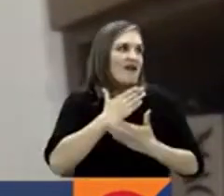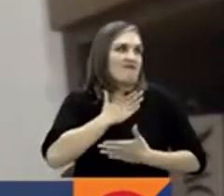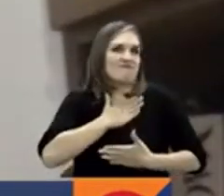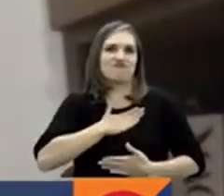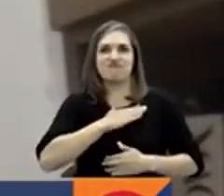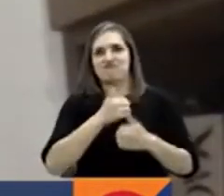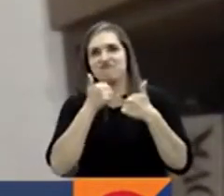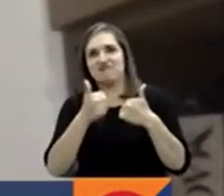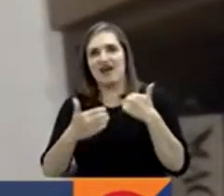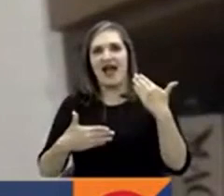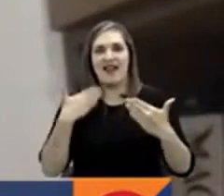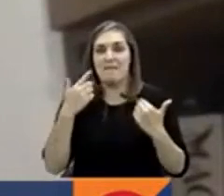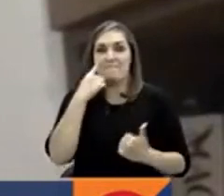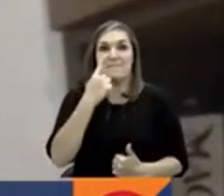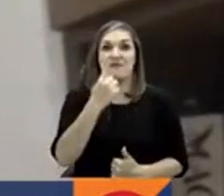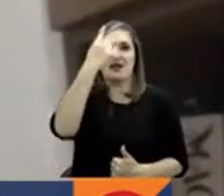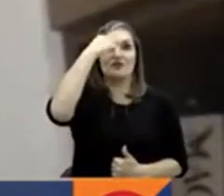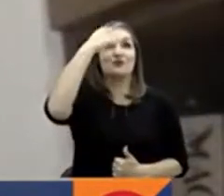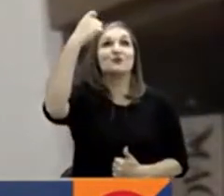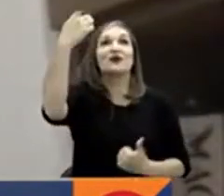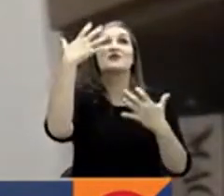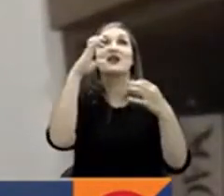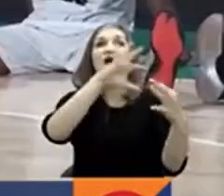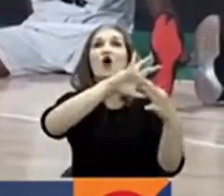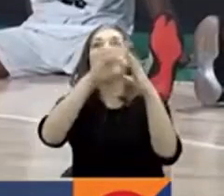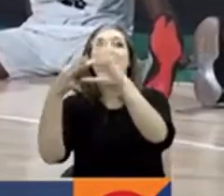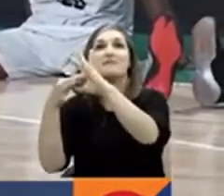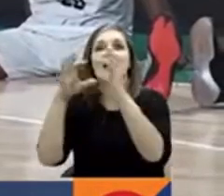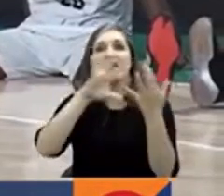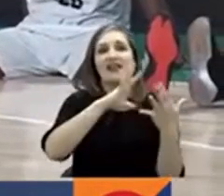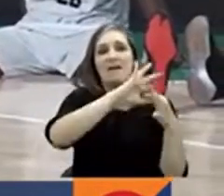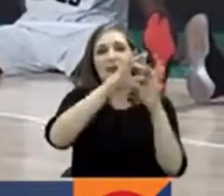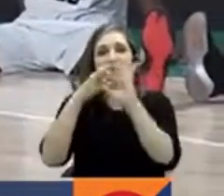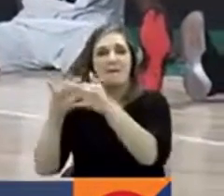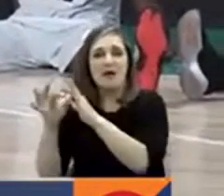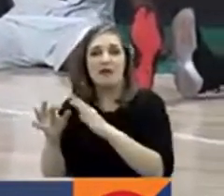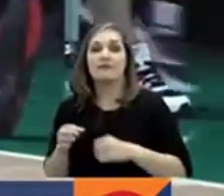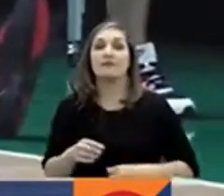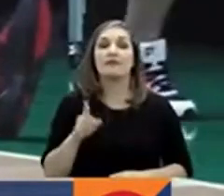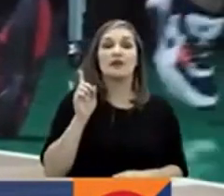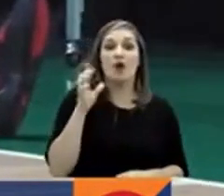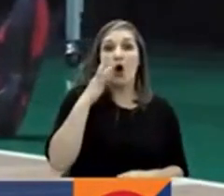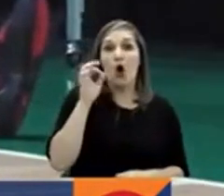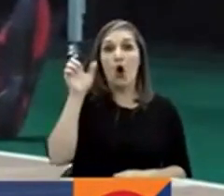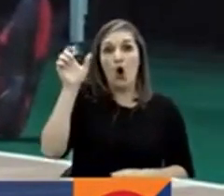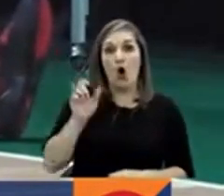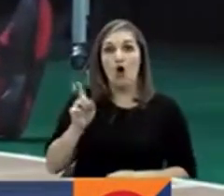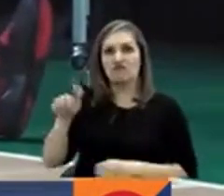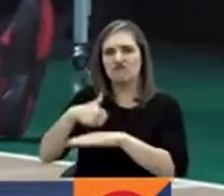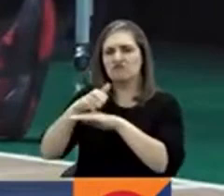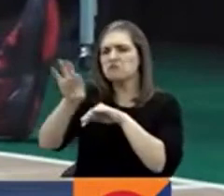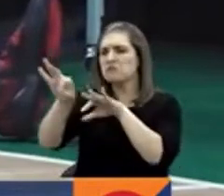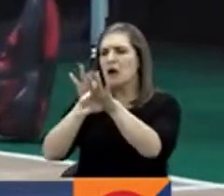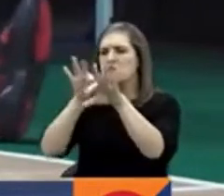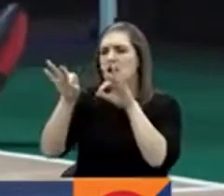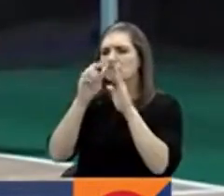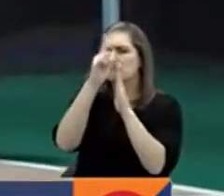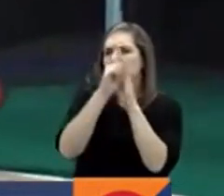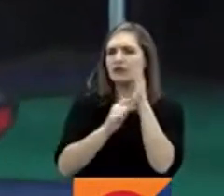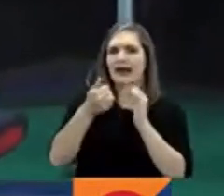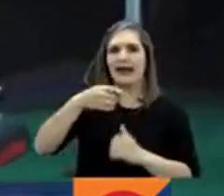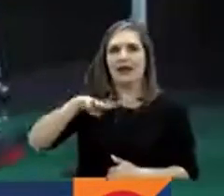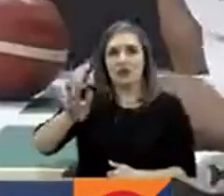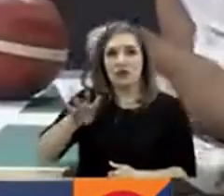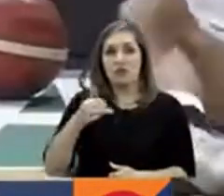alegría, nos genera el sueño olímpico en el baloncesto colombiano. Para ello, Guillermo Moreno convocó a 14 jugadores, entre los que destacan Romario